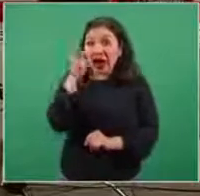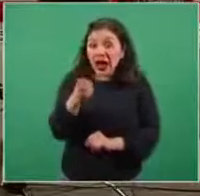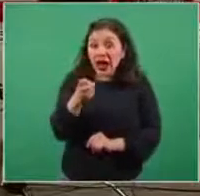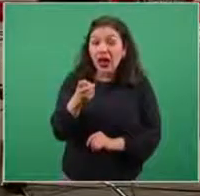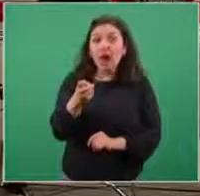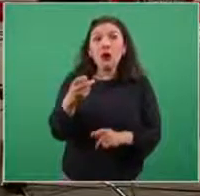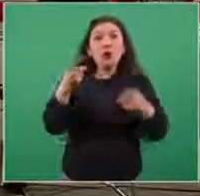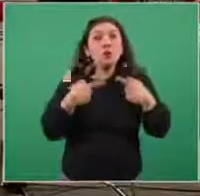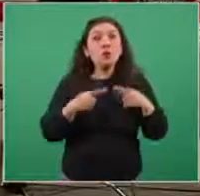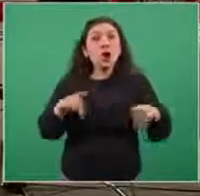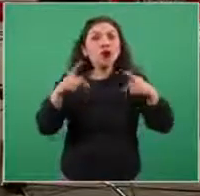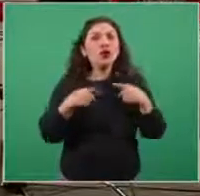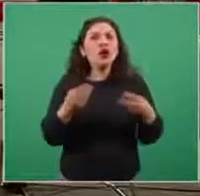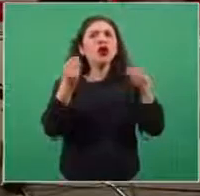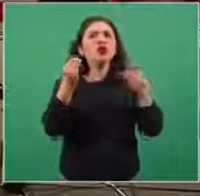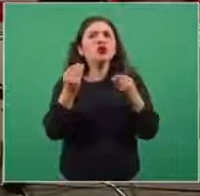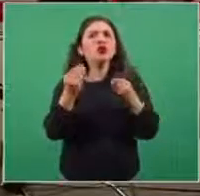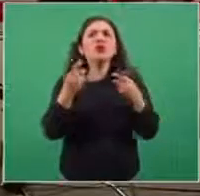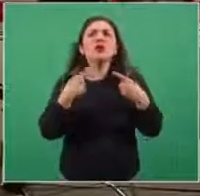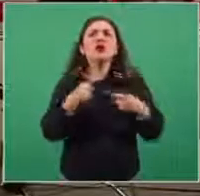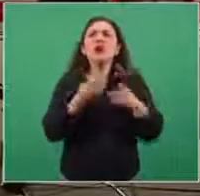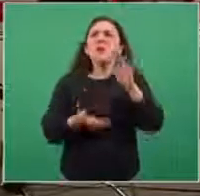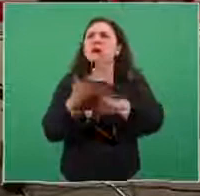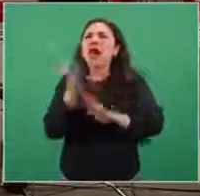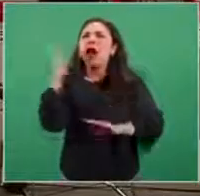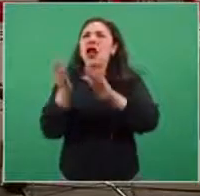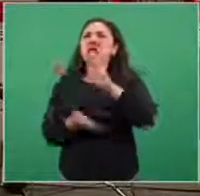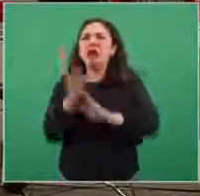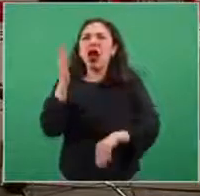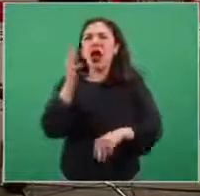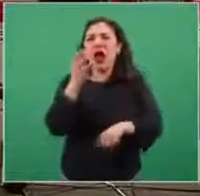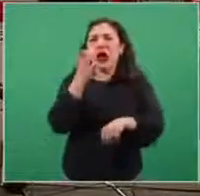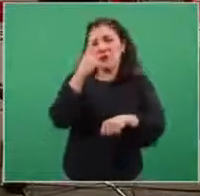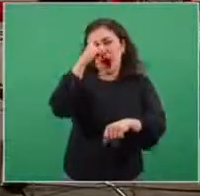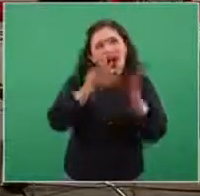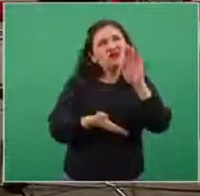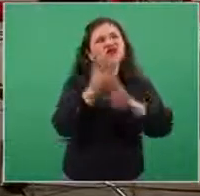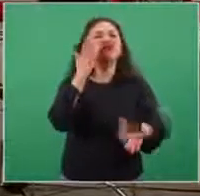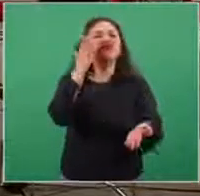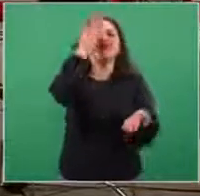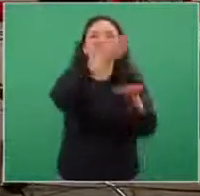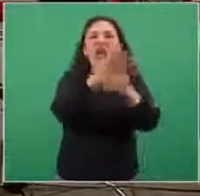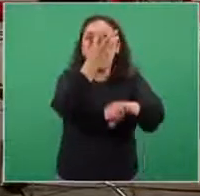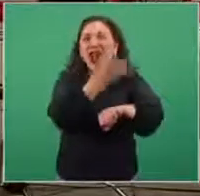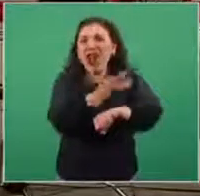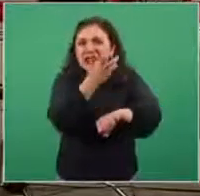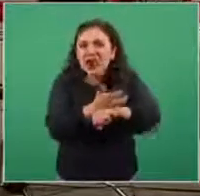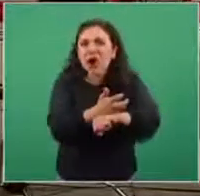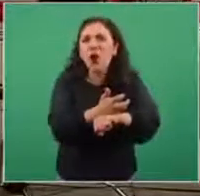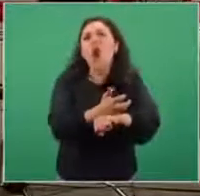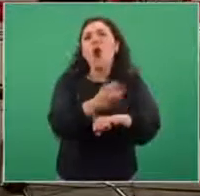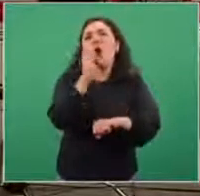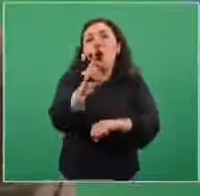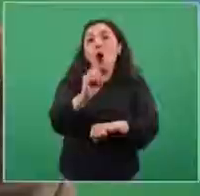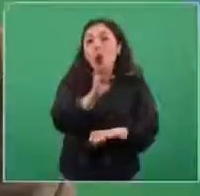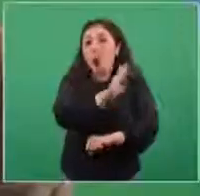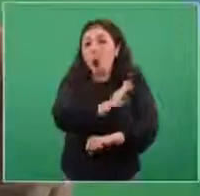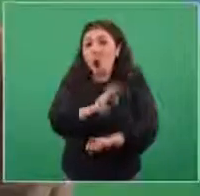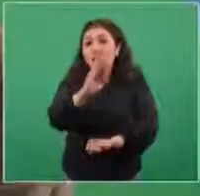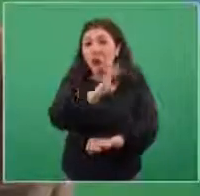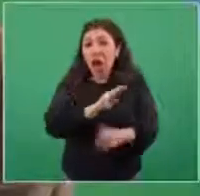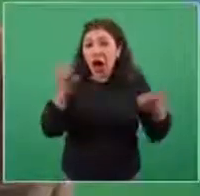la cantidad de personas que salen de estos estados rumbo a Estados Unidos, por ejemplo, para lograr tener